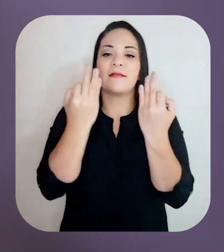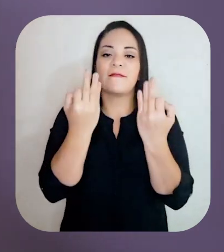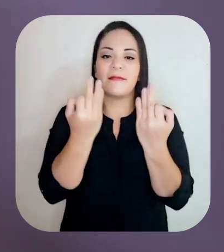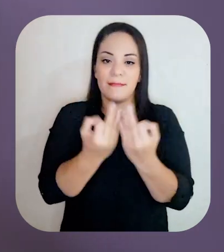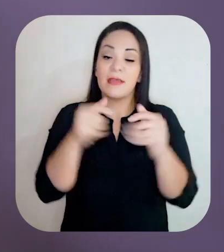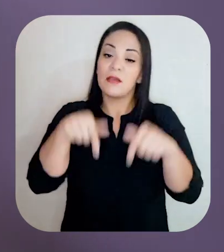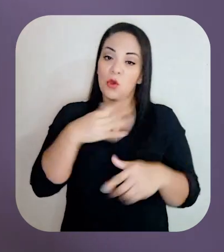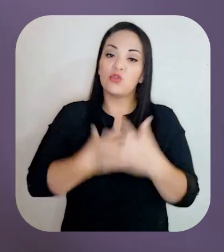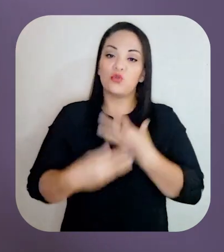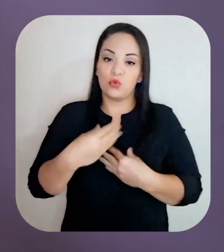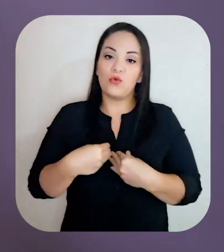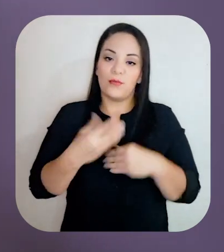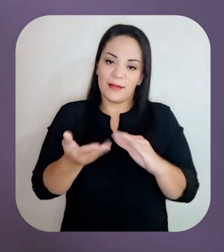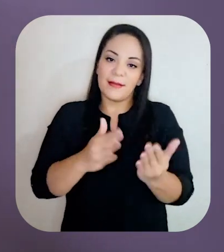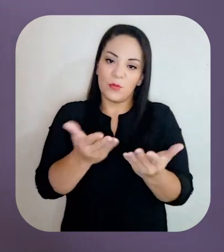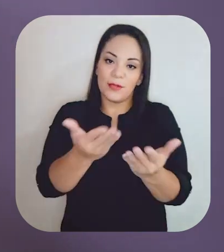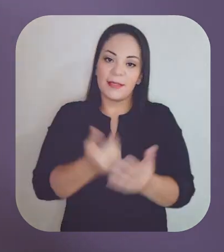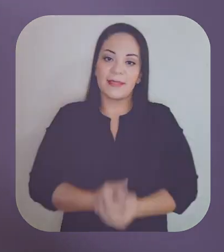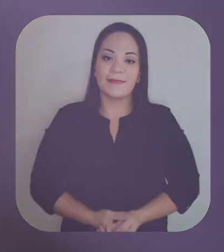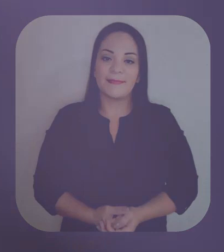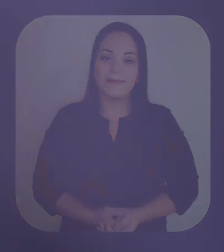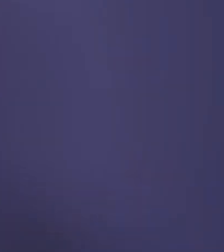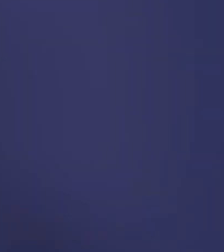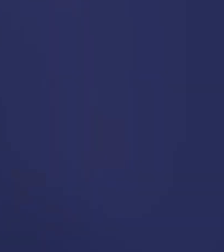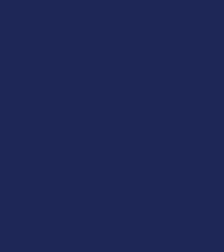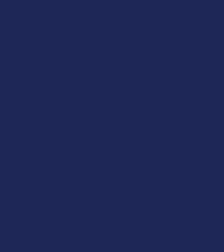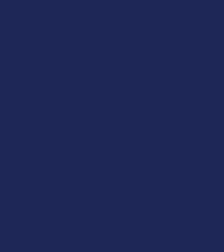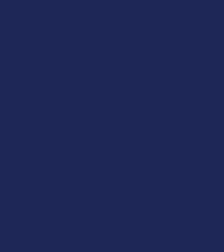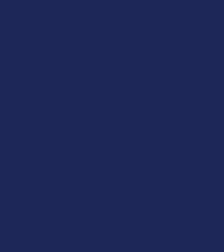para esta familia que hoy sufre esta pérdida.